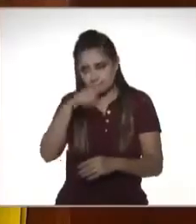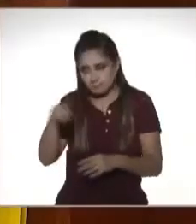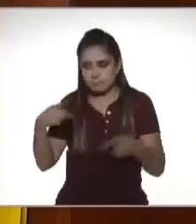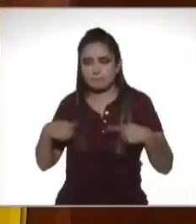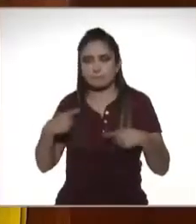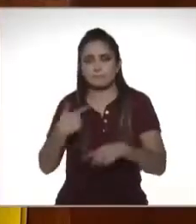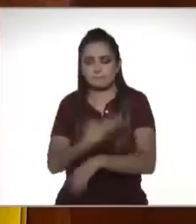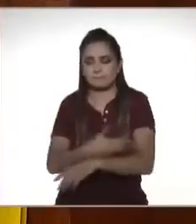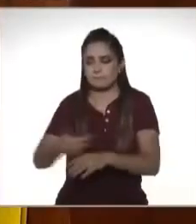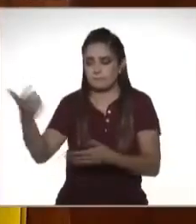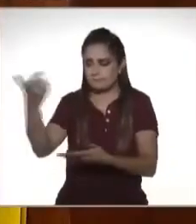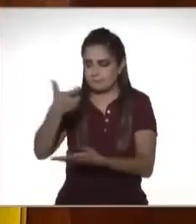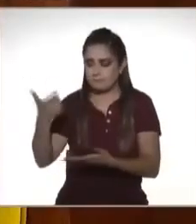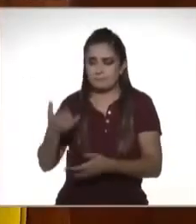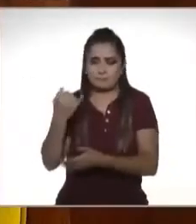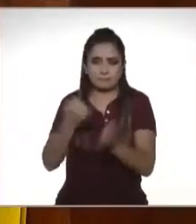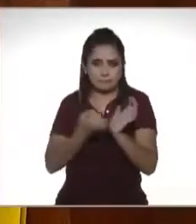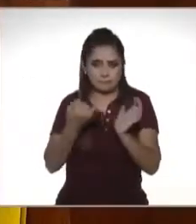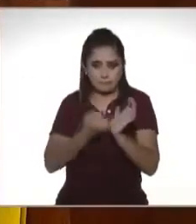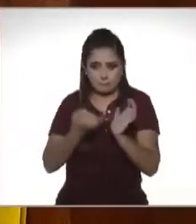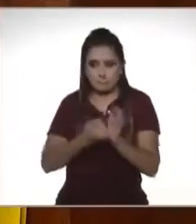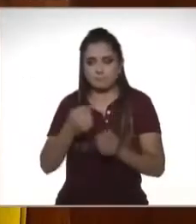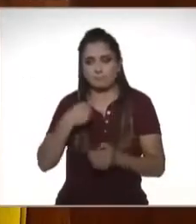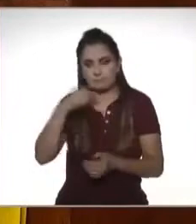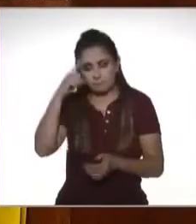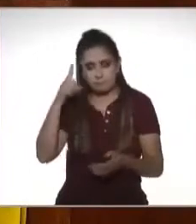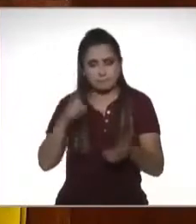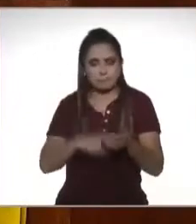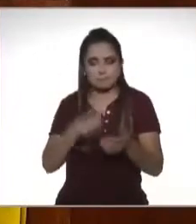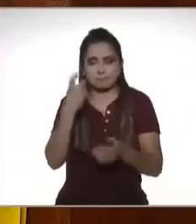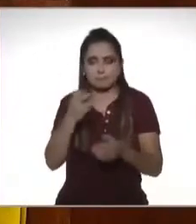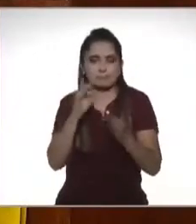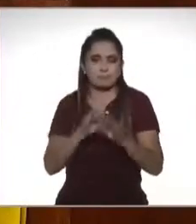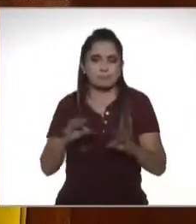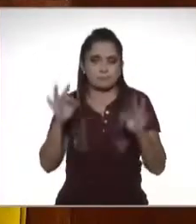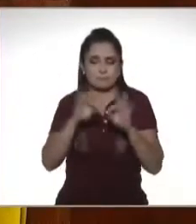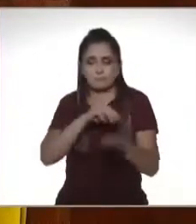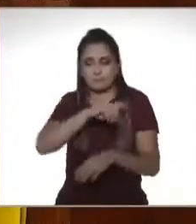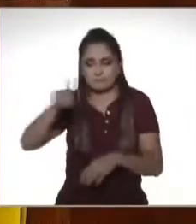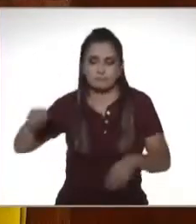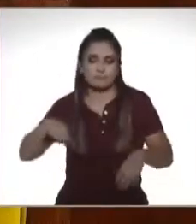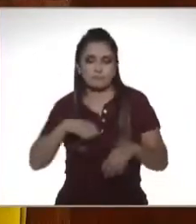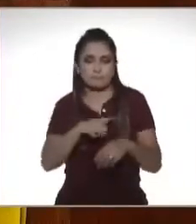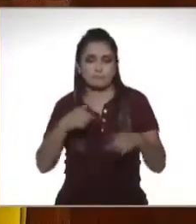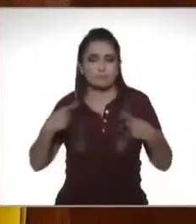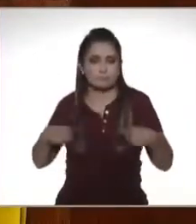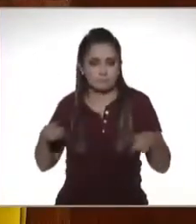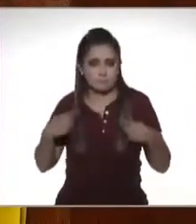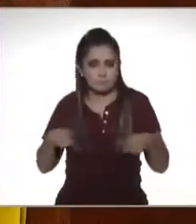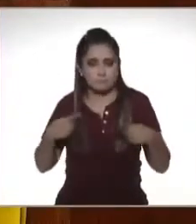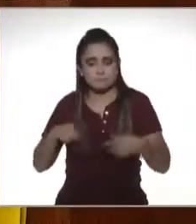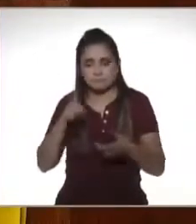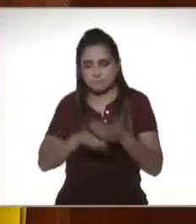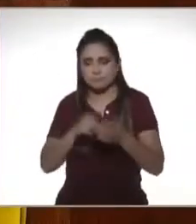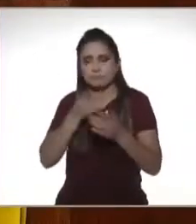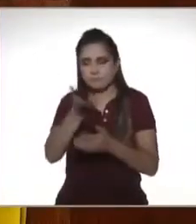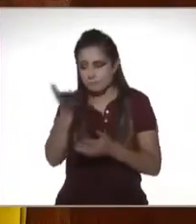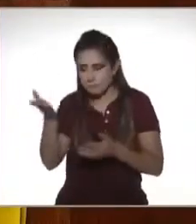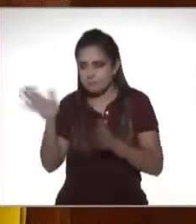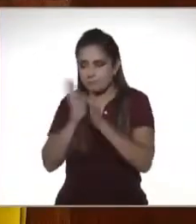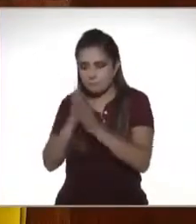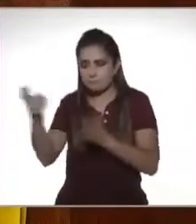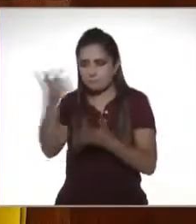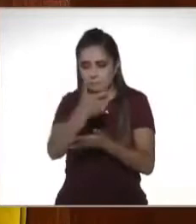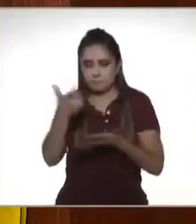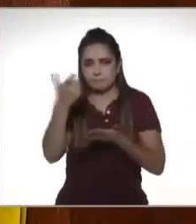estos en el pasado han estado todos yo creo que el tema es invitar a la población invitar a todos los que de alguna manera realicen actividades y no están pagando